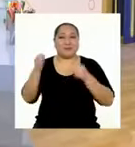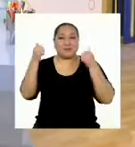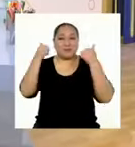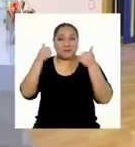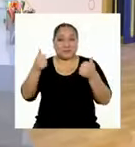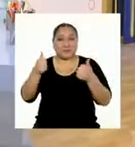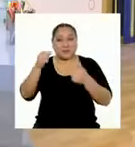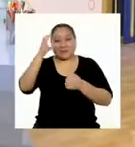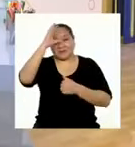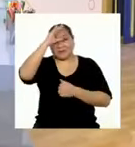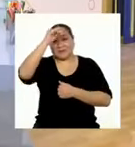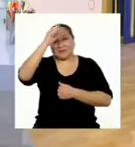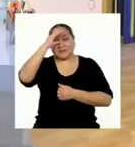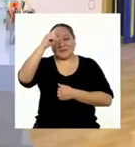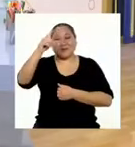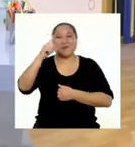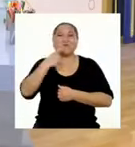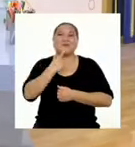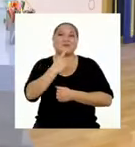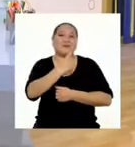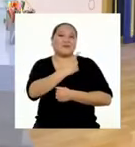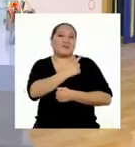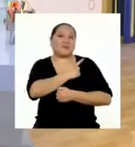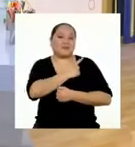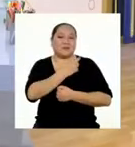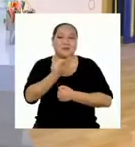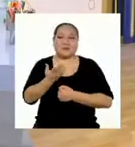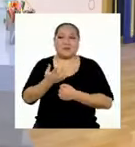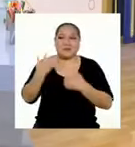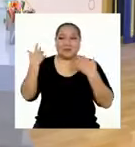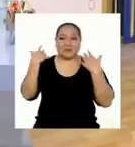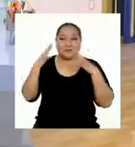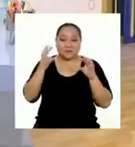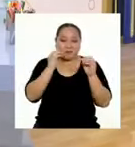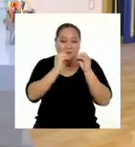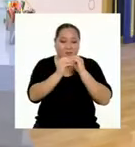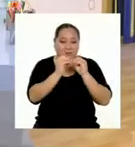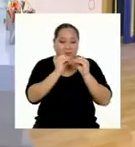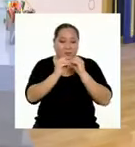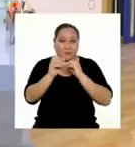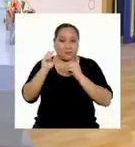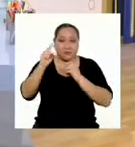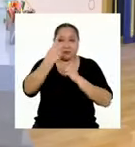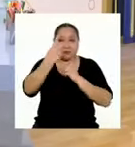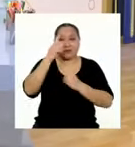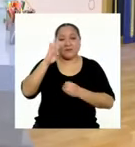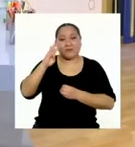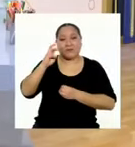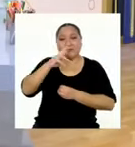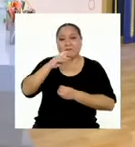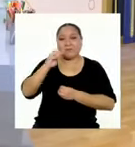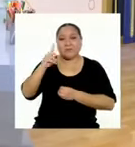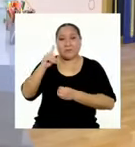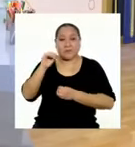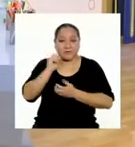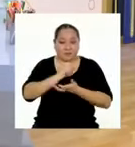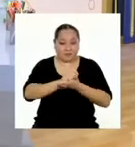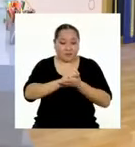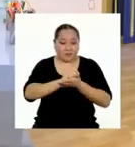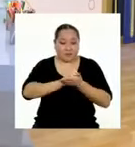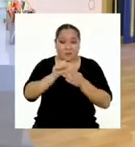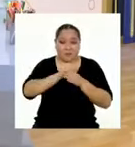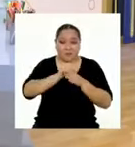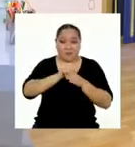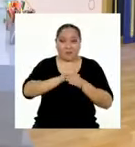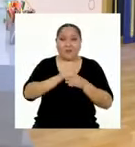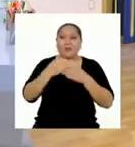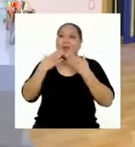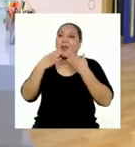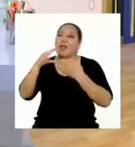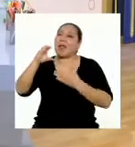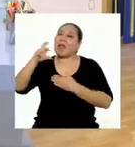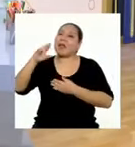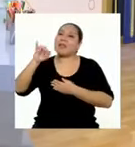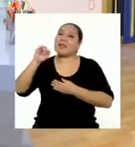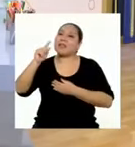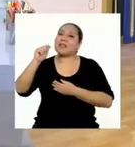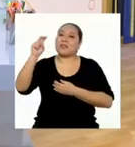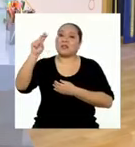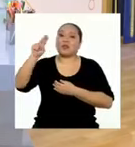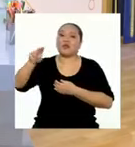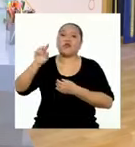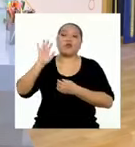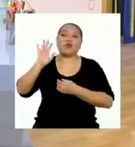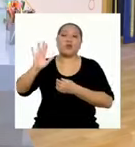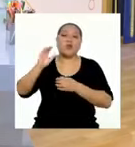Muy bien, chicas y chicos de primero de secundaria, ya corregimos el primer borrador. Hay que agradecerle a Cristina porque su